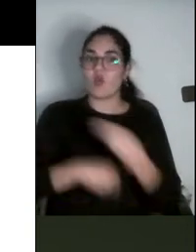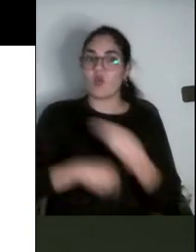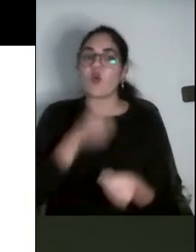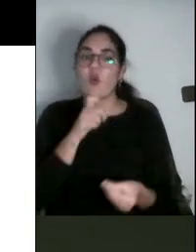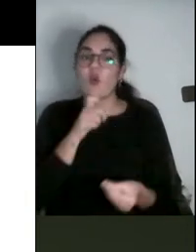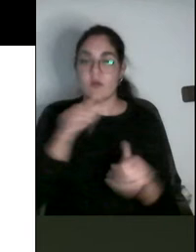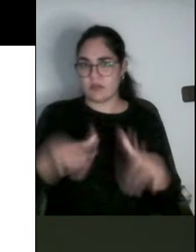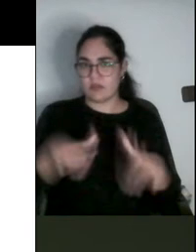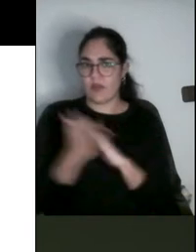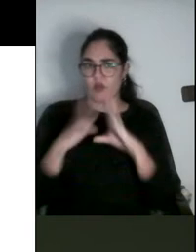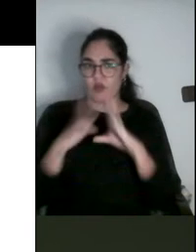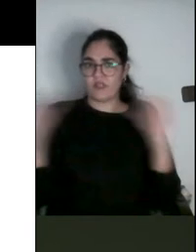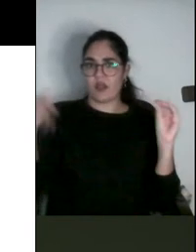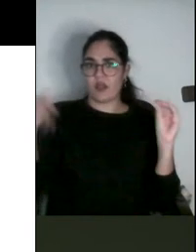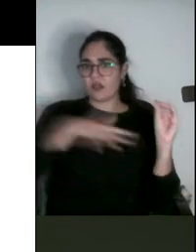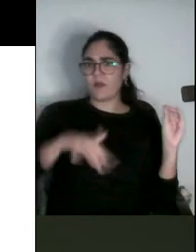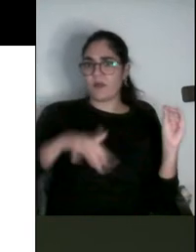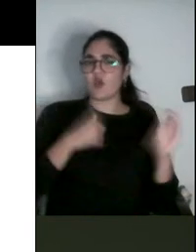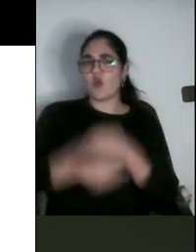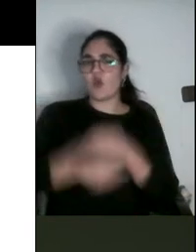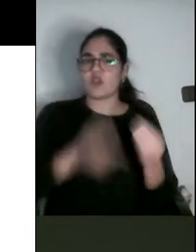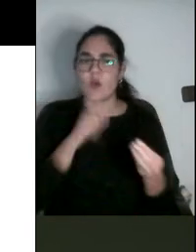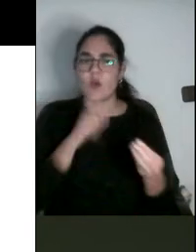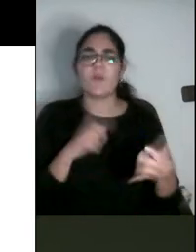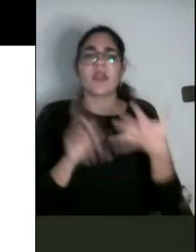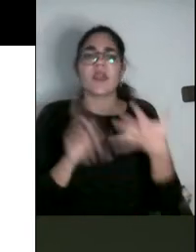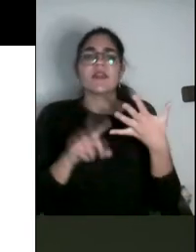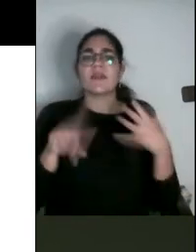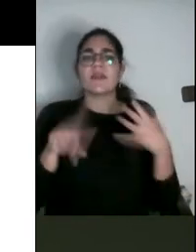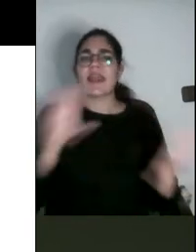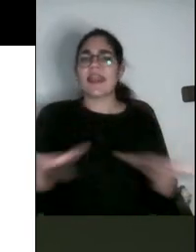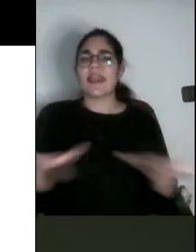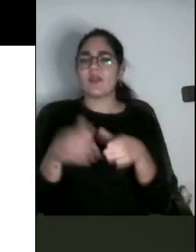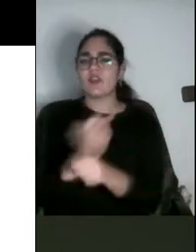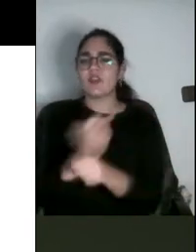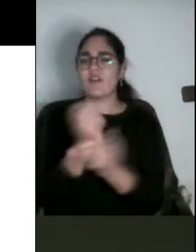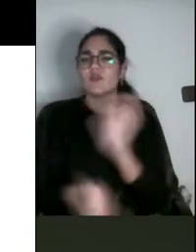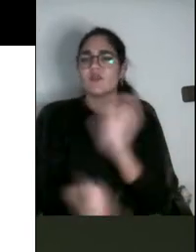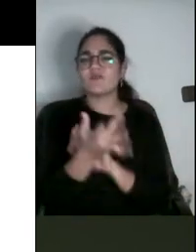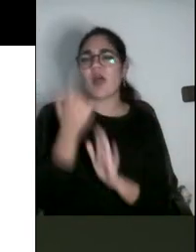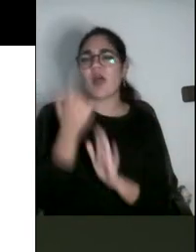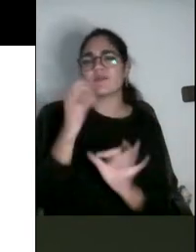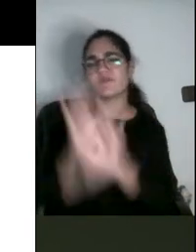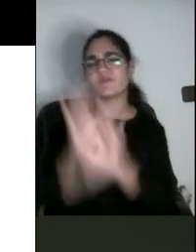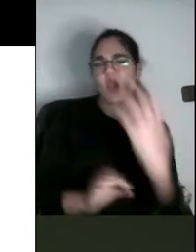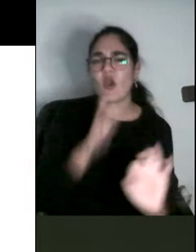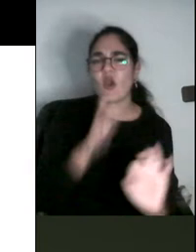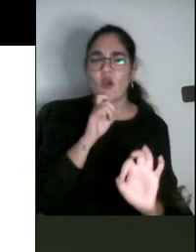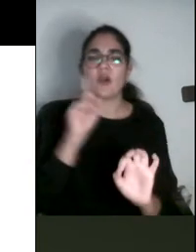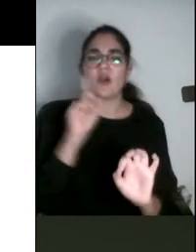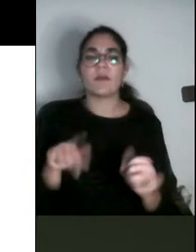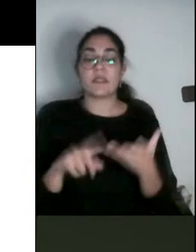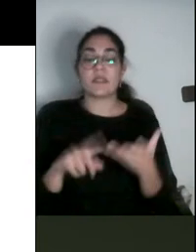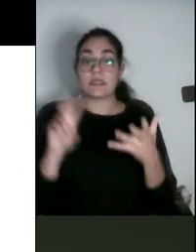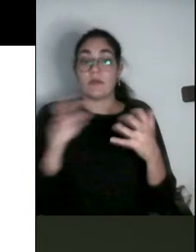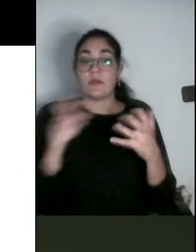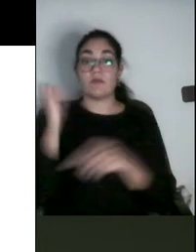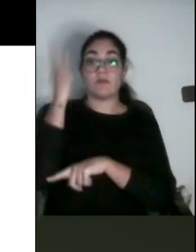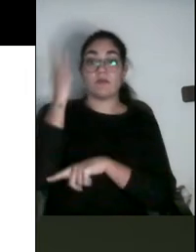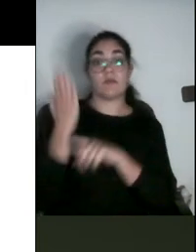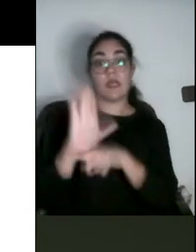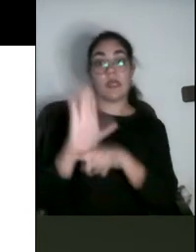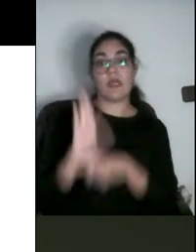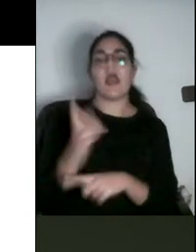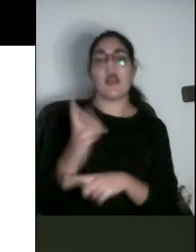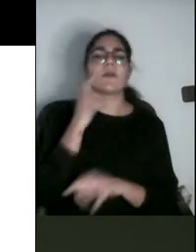universidad, cómo componemos los equipos de trabajo, o cómo se articulan las secciones expositivas. Con